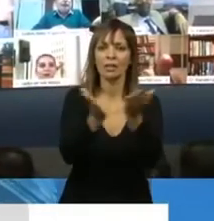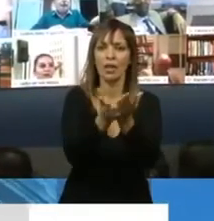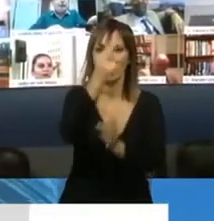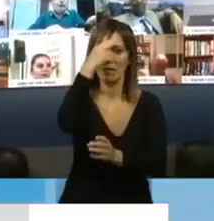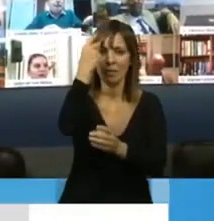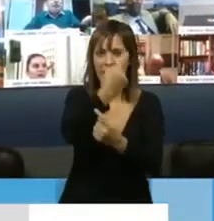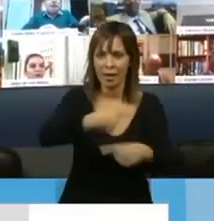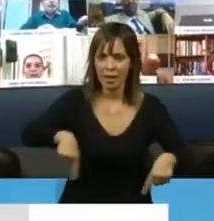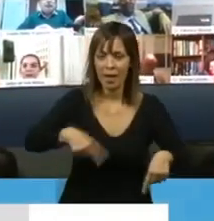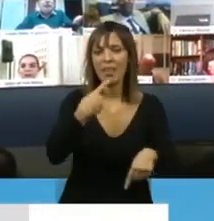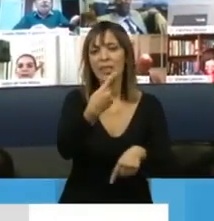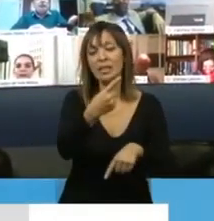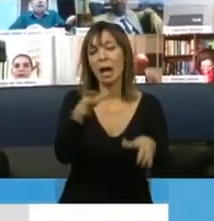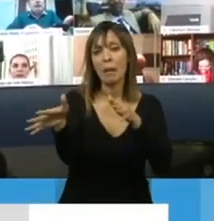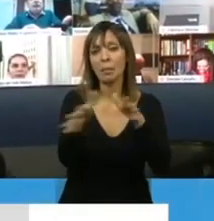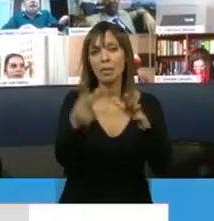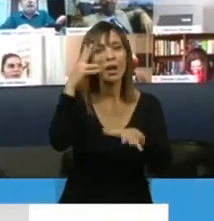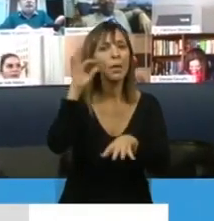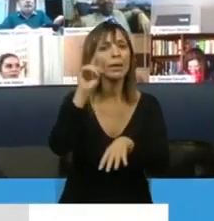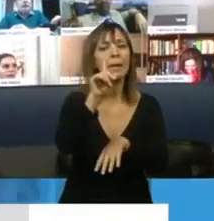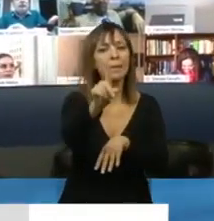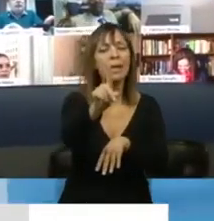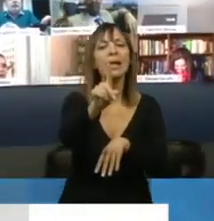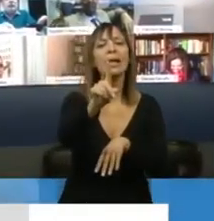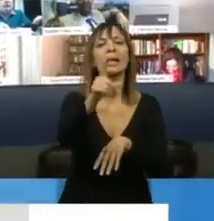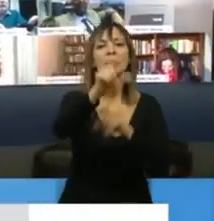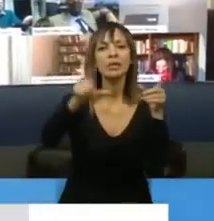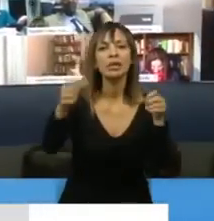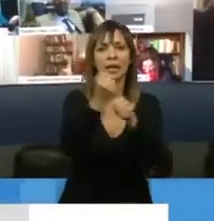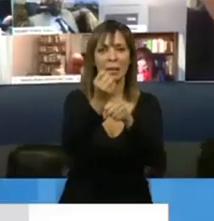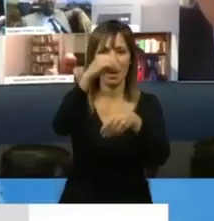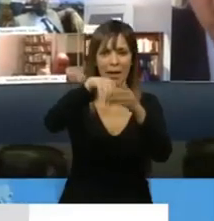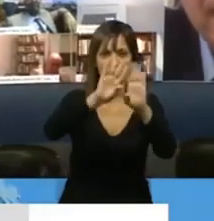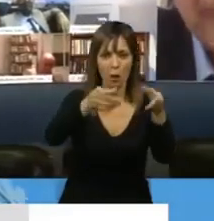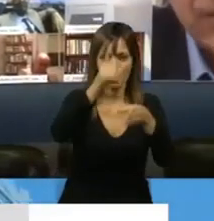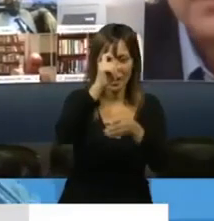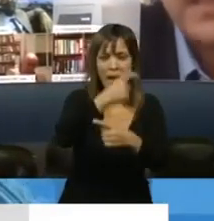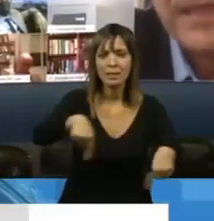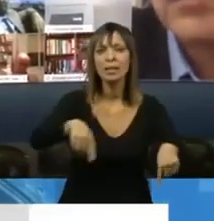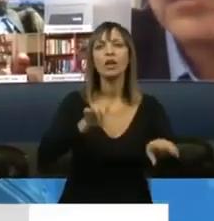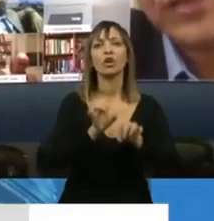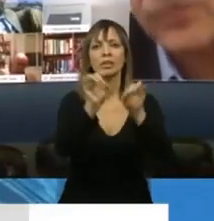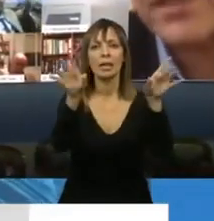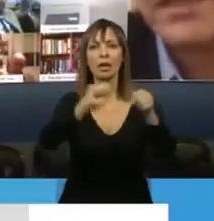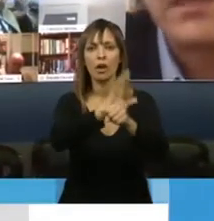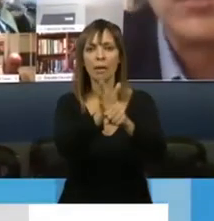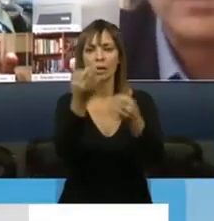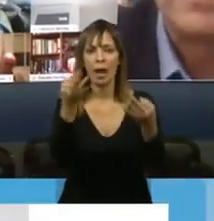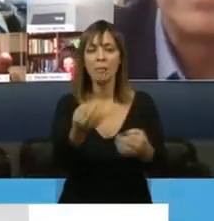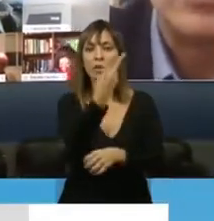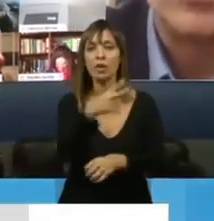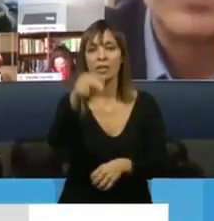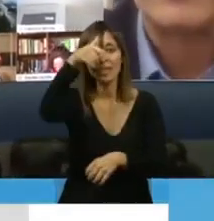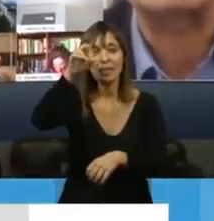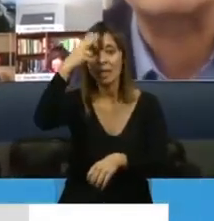estimaba que 90.000 trabajadores de la salud están contagiados o se han contagiado y que casi 260 enfermeras han